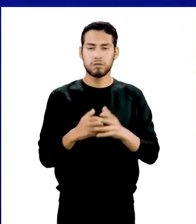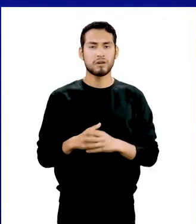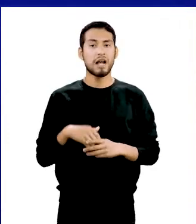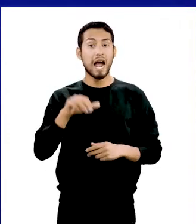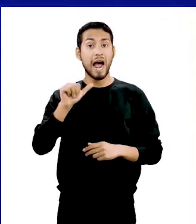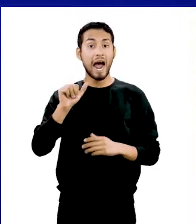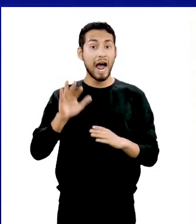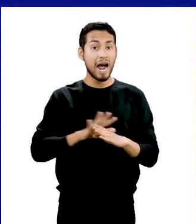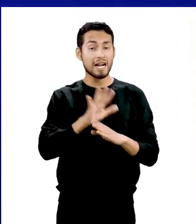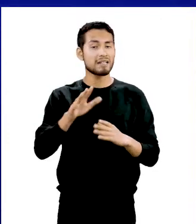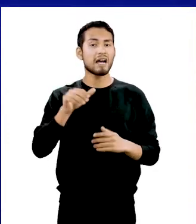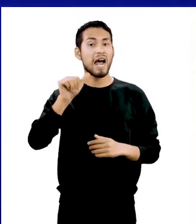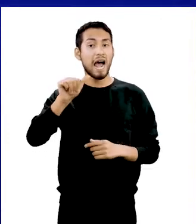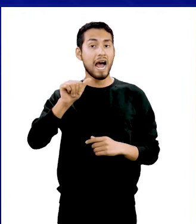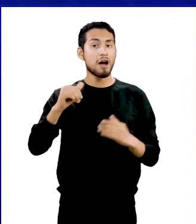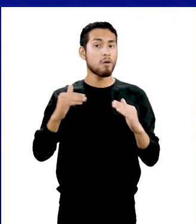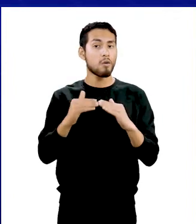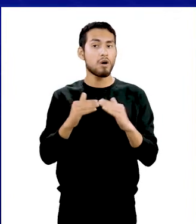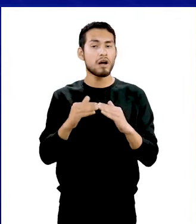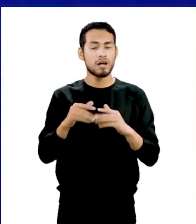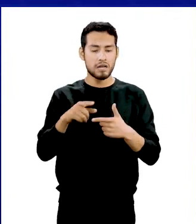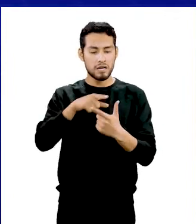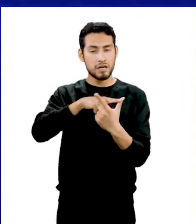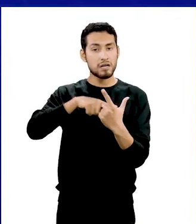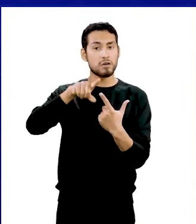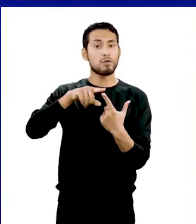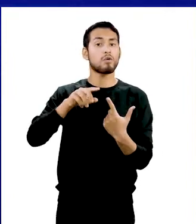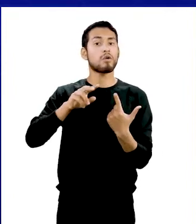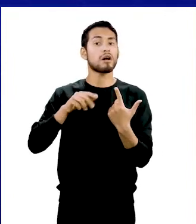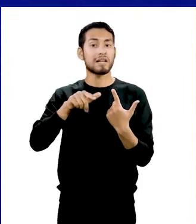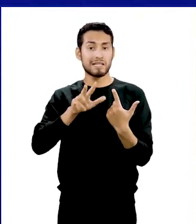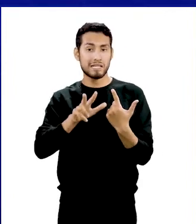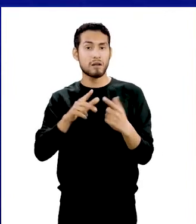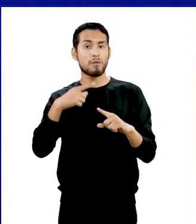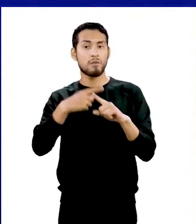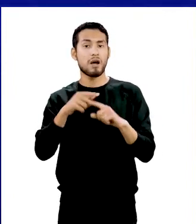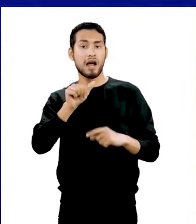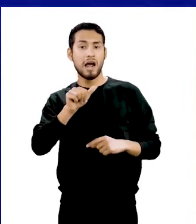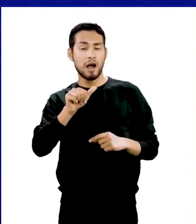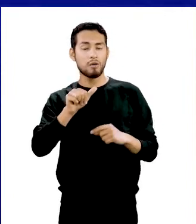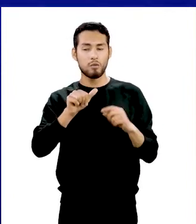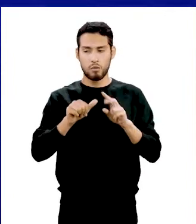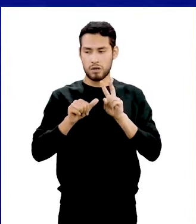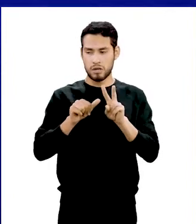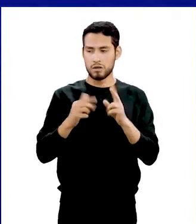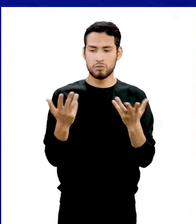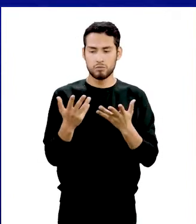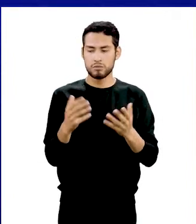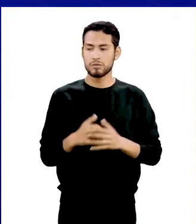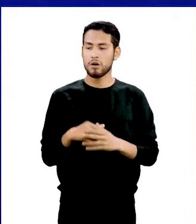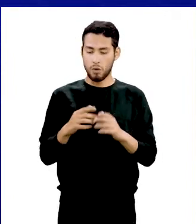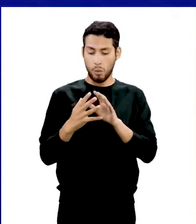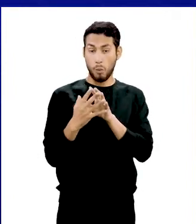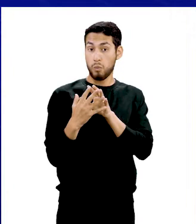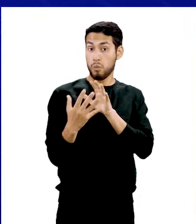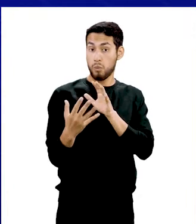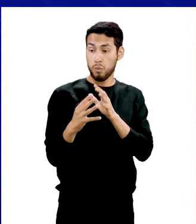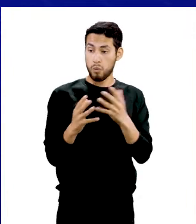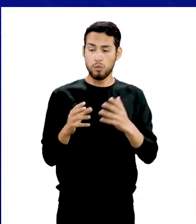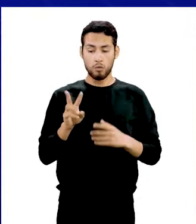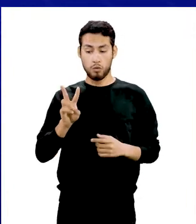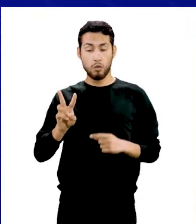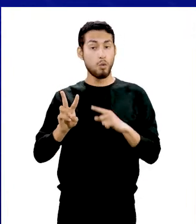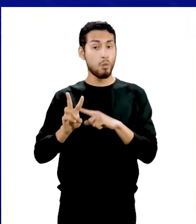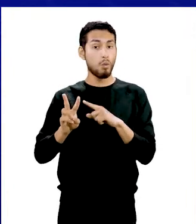Para el área, A es igual a raíz cuadrada de 3 por A al cuadrado. En cuanto al volumen,